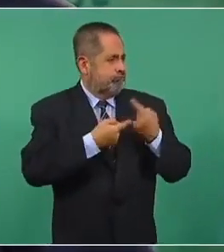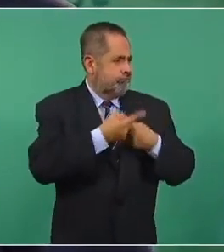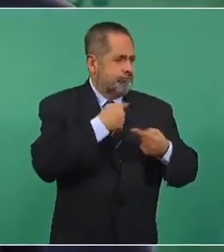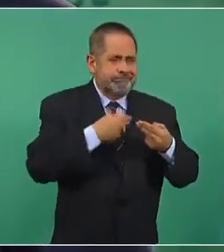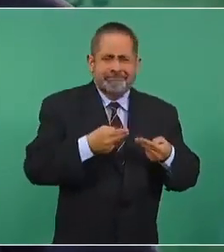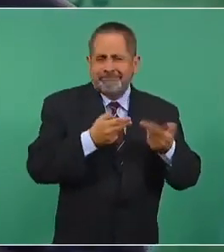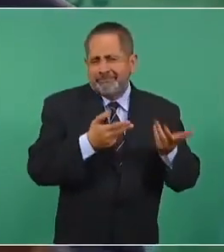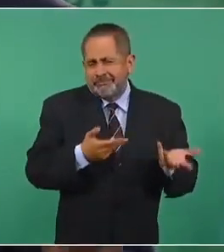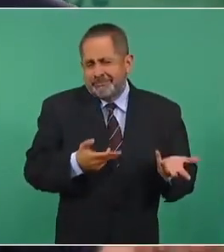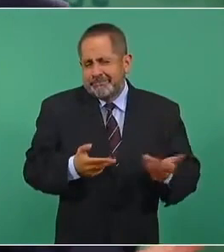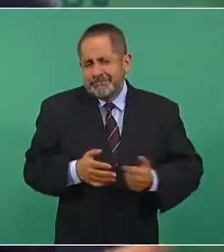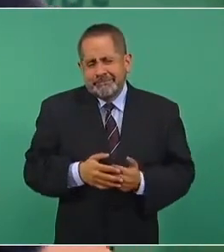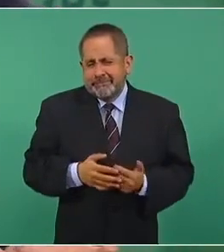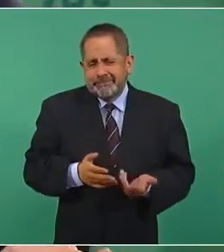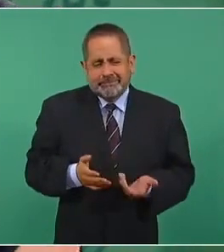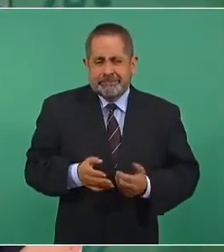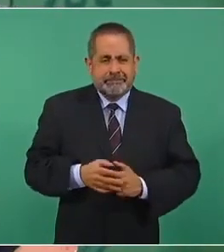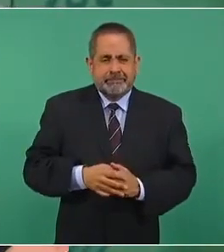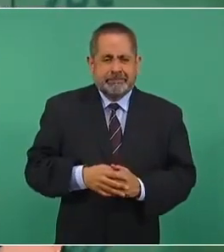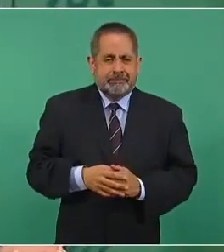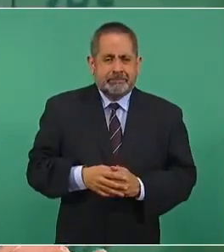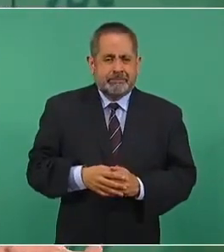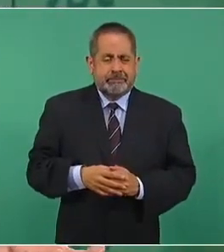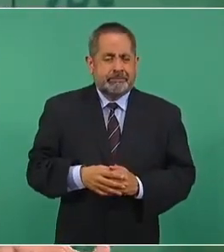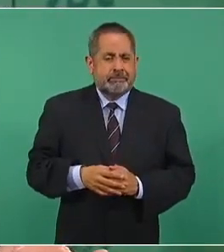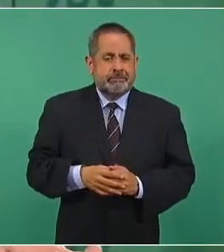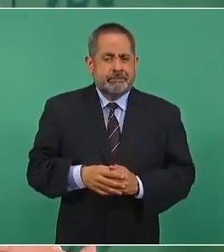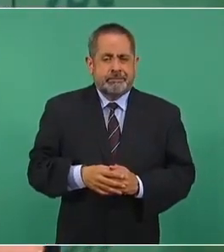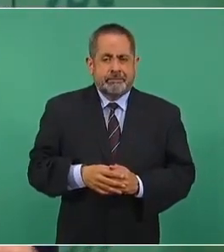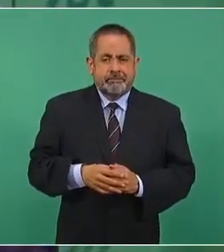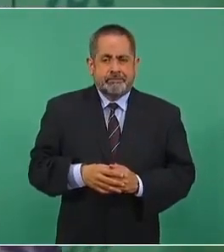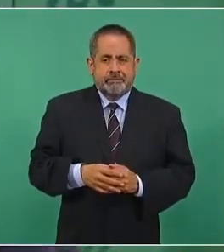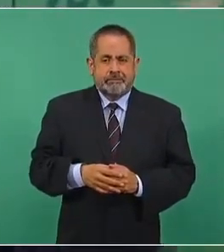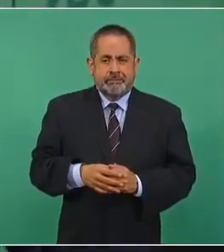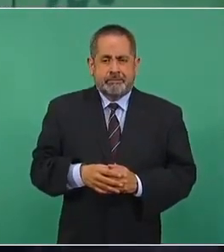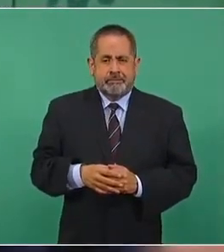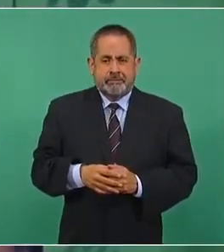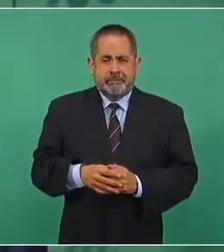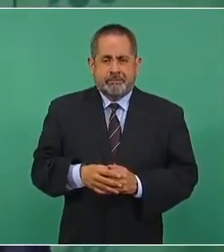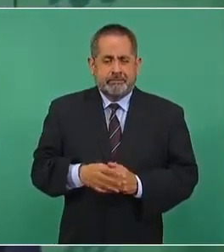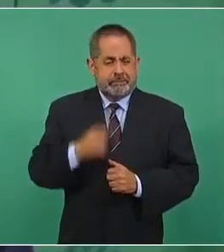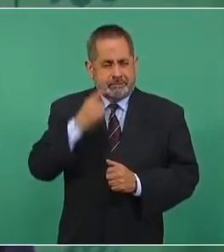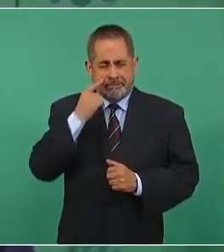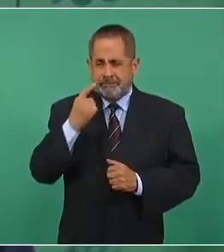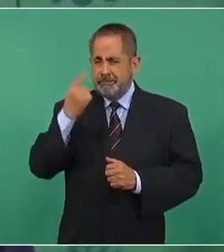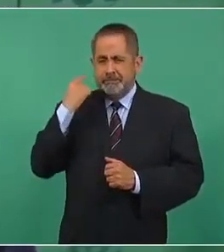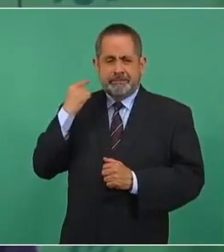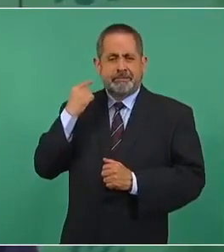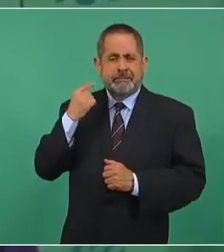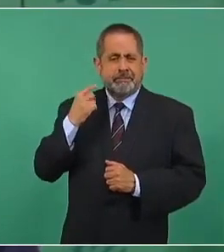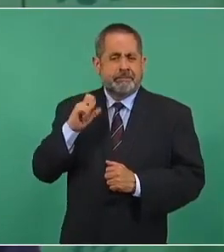Nada más los dos últimos exenios.